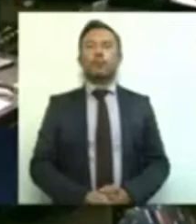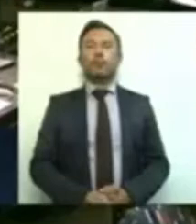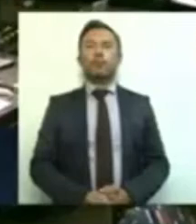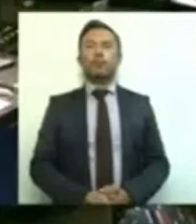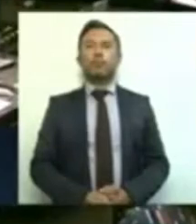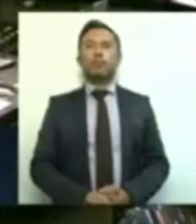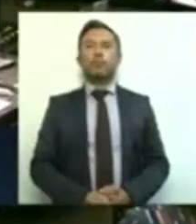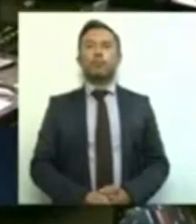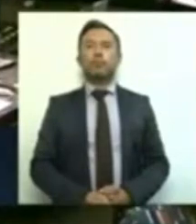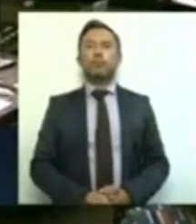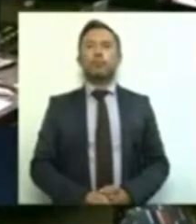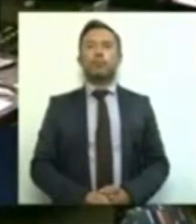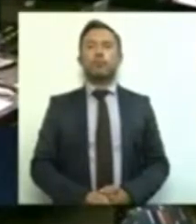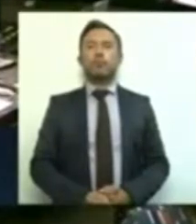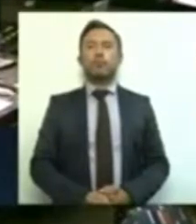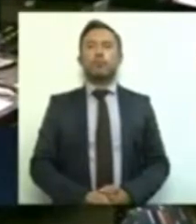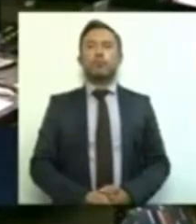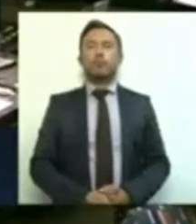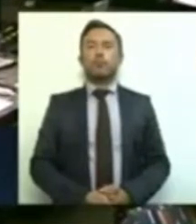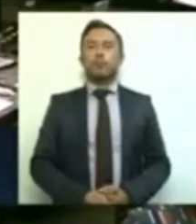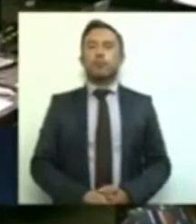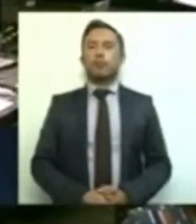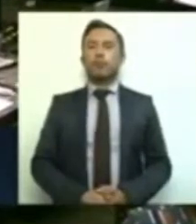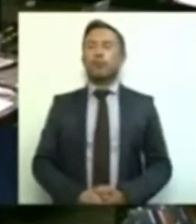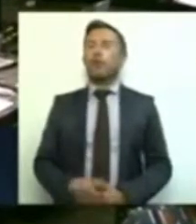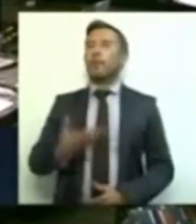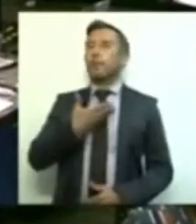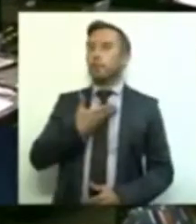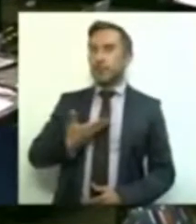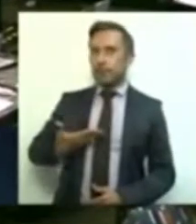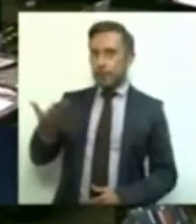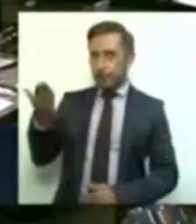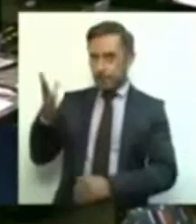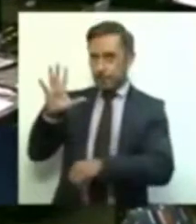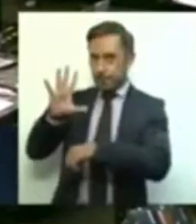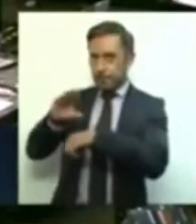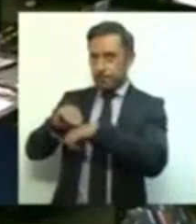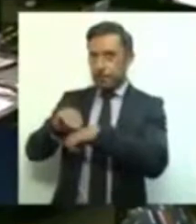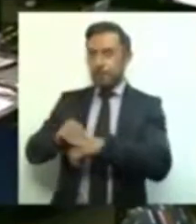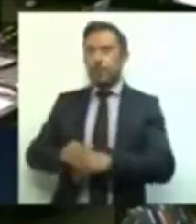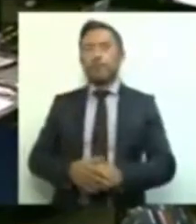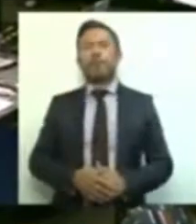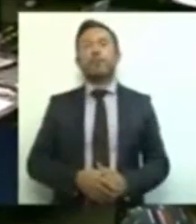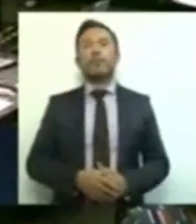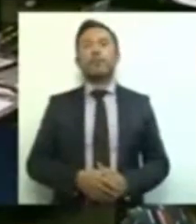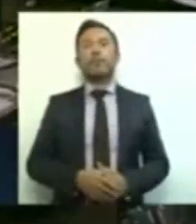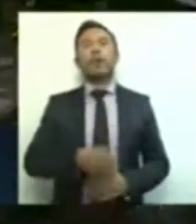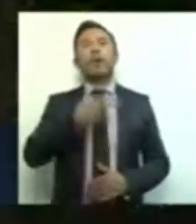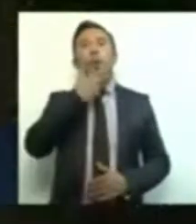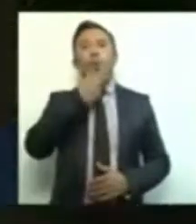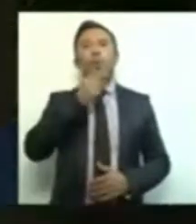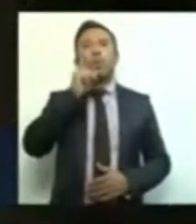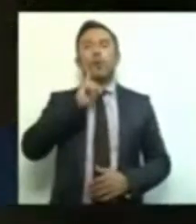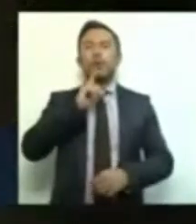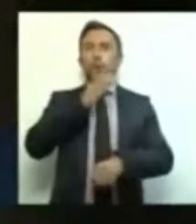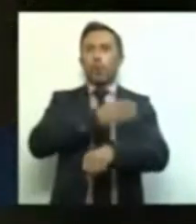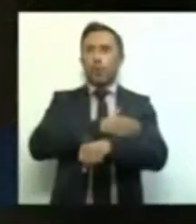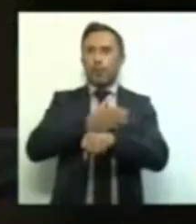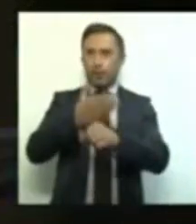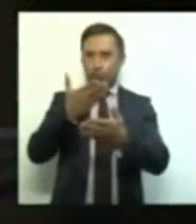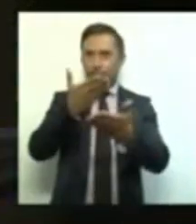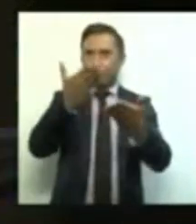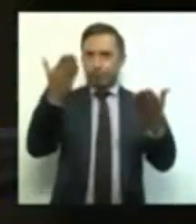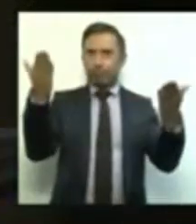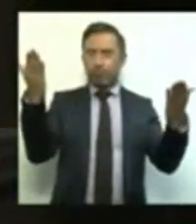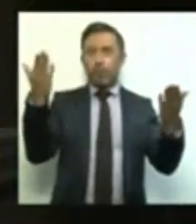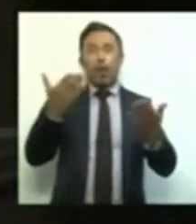Con su venia, presidente, compañeras y compañeros, lo que estamos